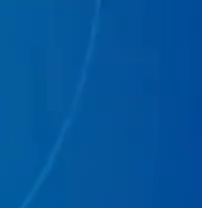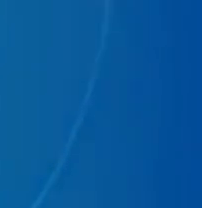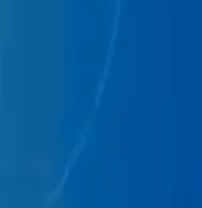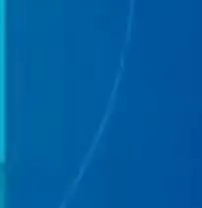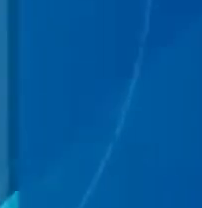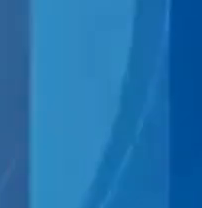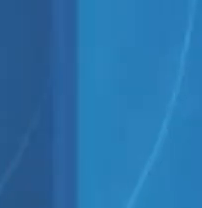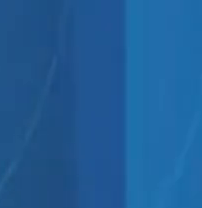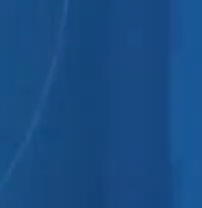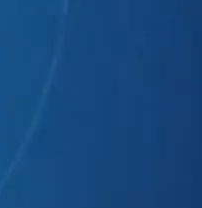RTBC Noticias.